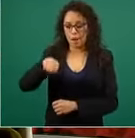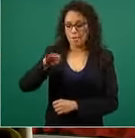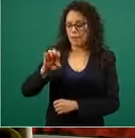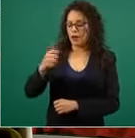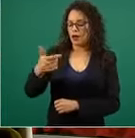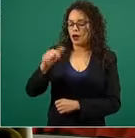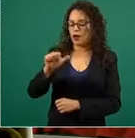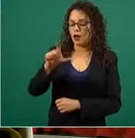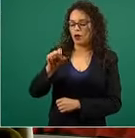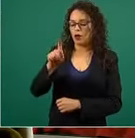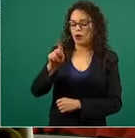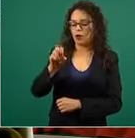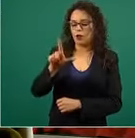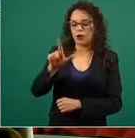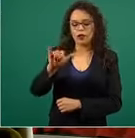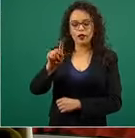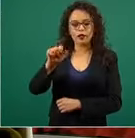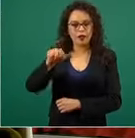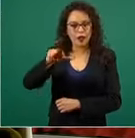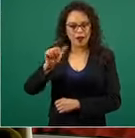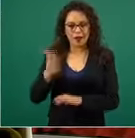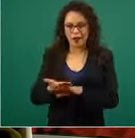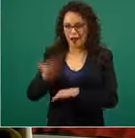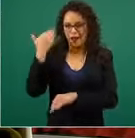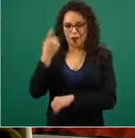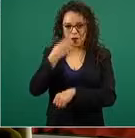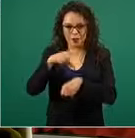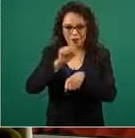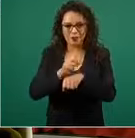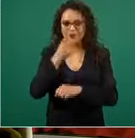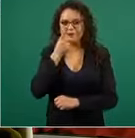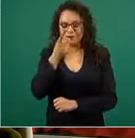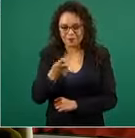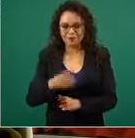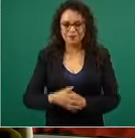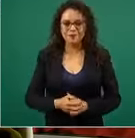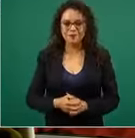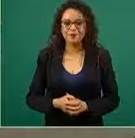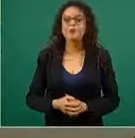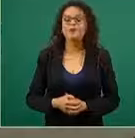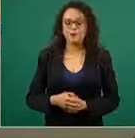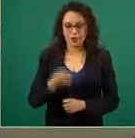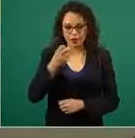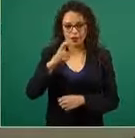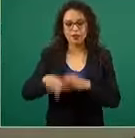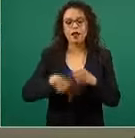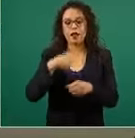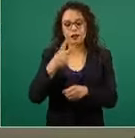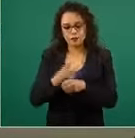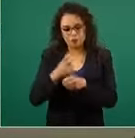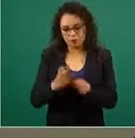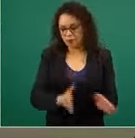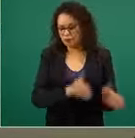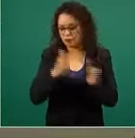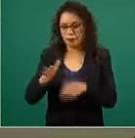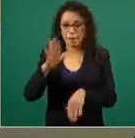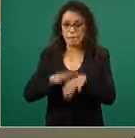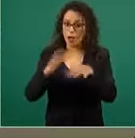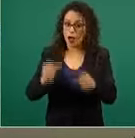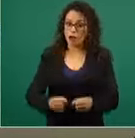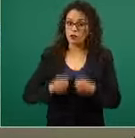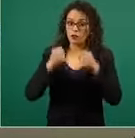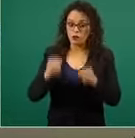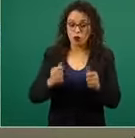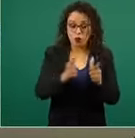que ya expresábamos la semana pasada, es el siguiente grupo de estados que están en mayor intensidad epidémica,